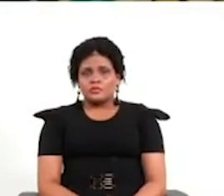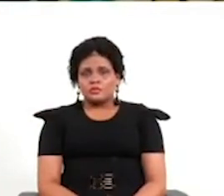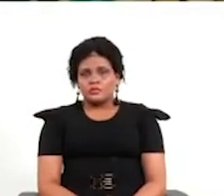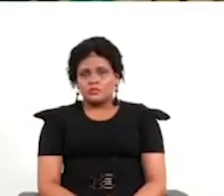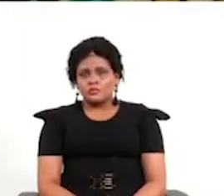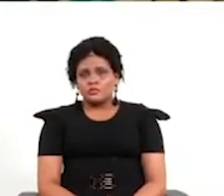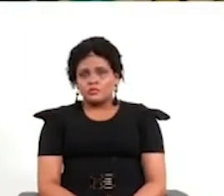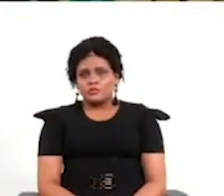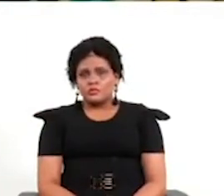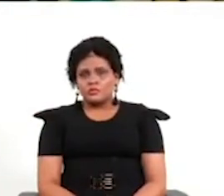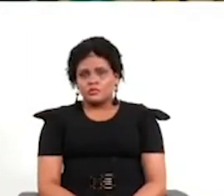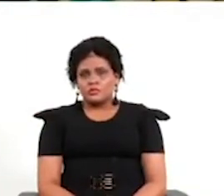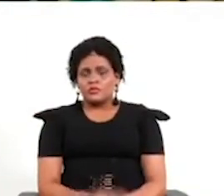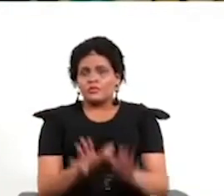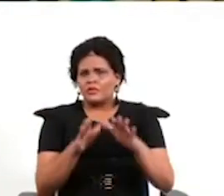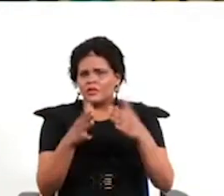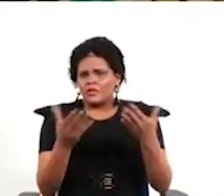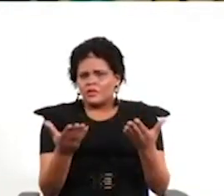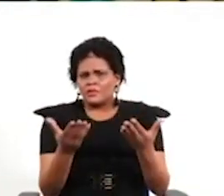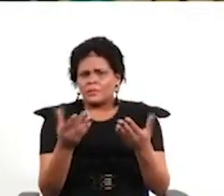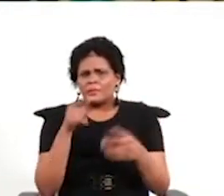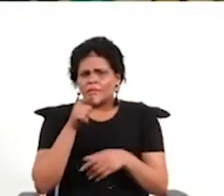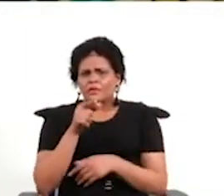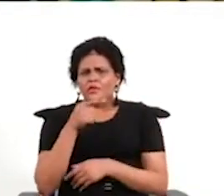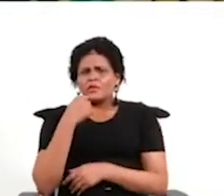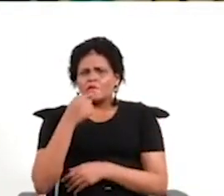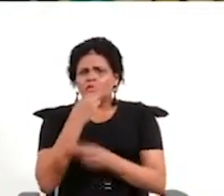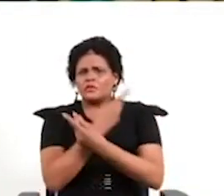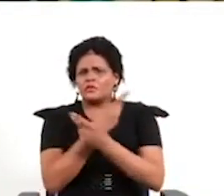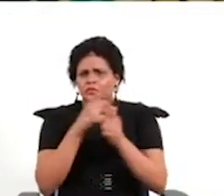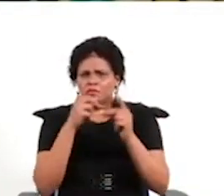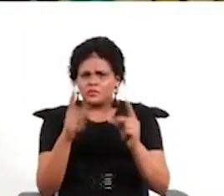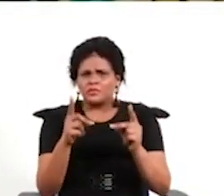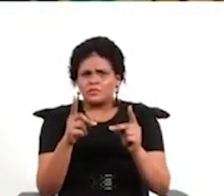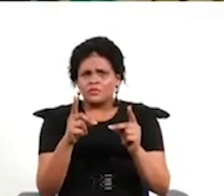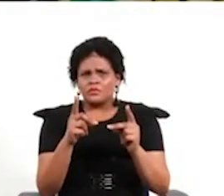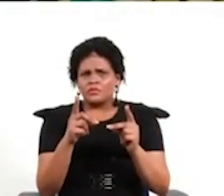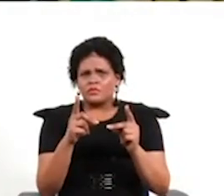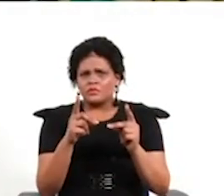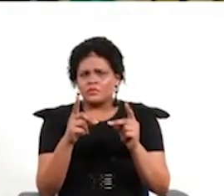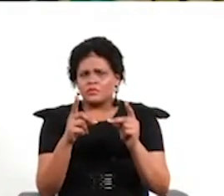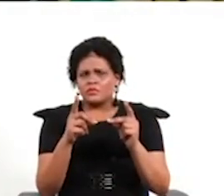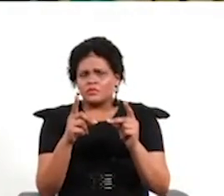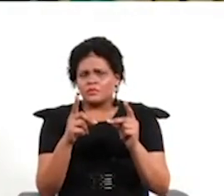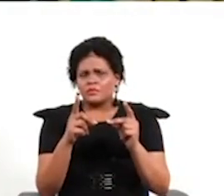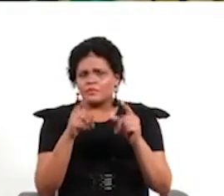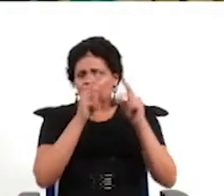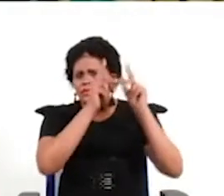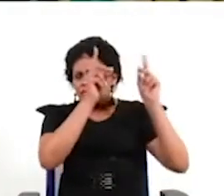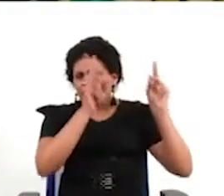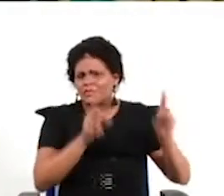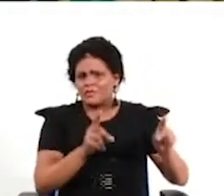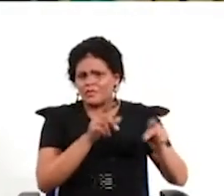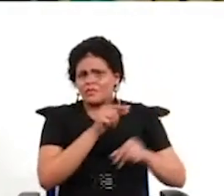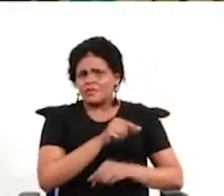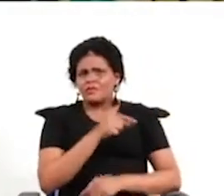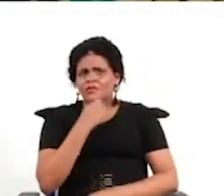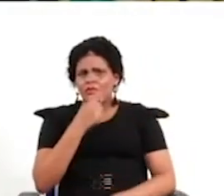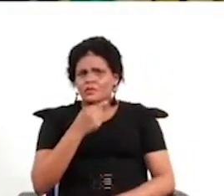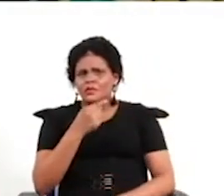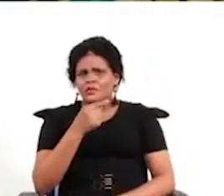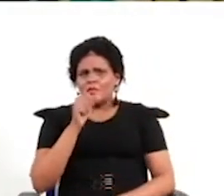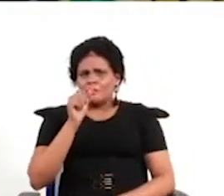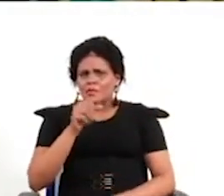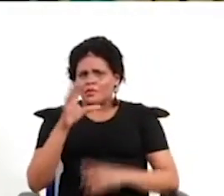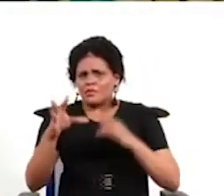qué contribuye a fortalecer la democracia de forma más notable vemos que el referéndum de ratificación